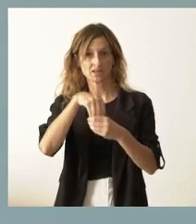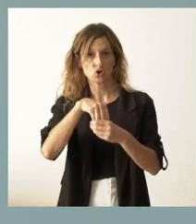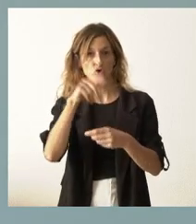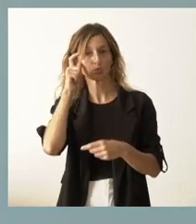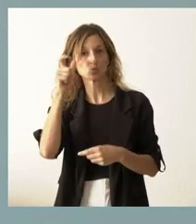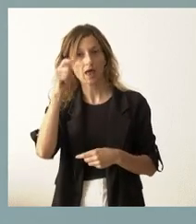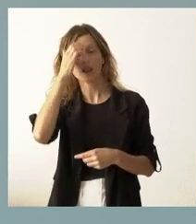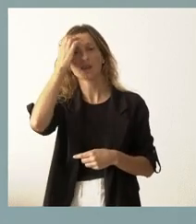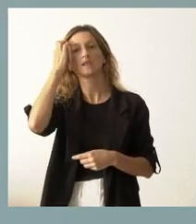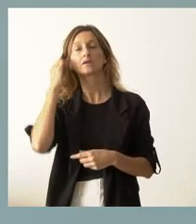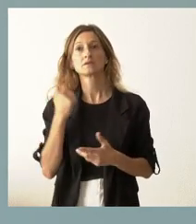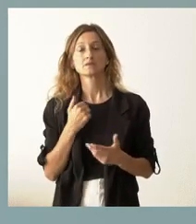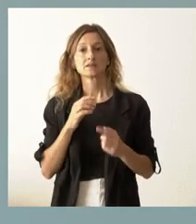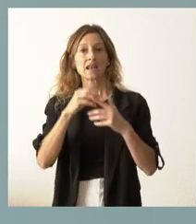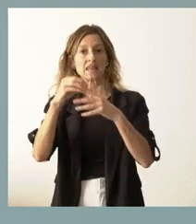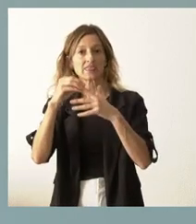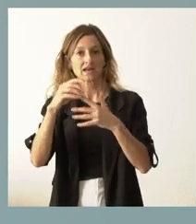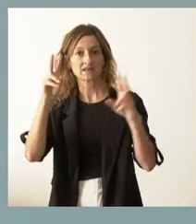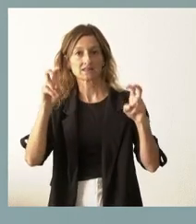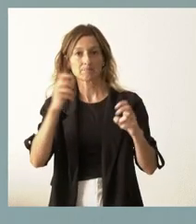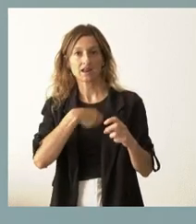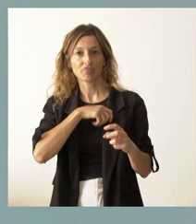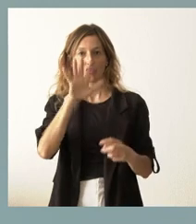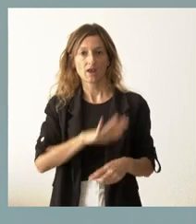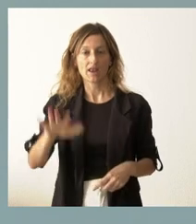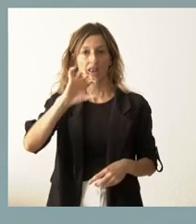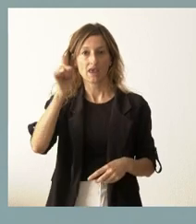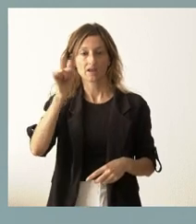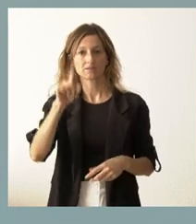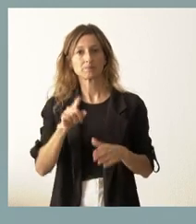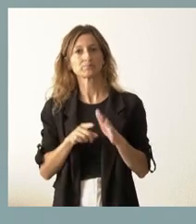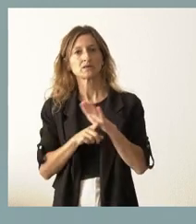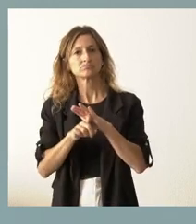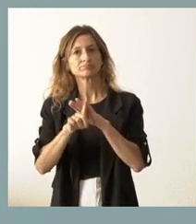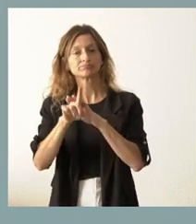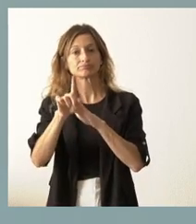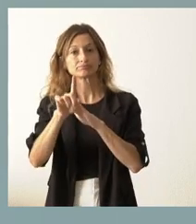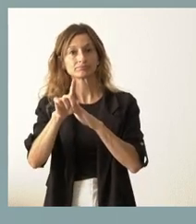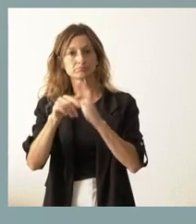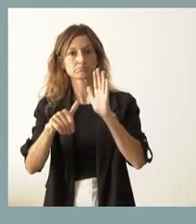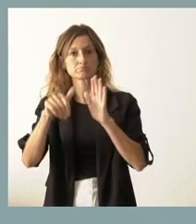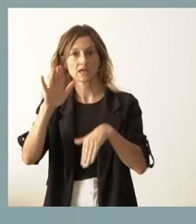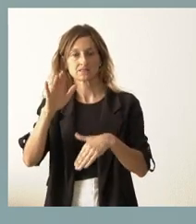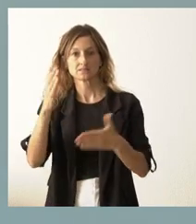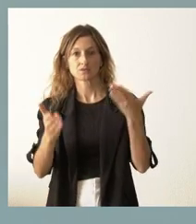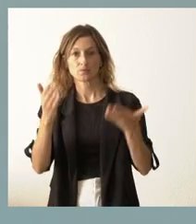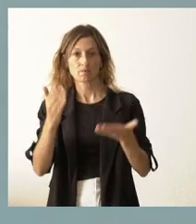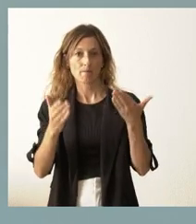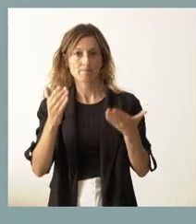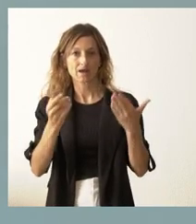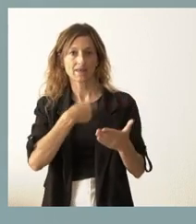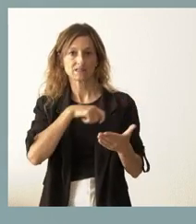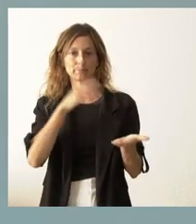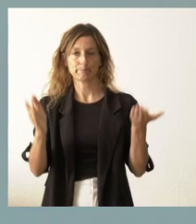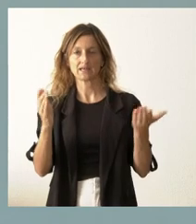manteniendo esa posición de liderazgo dentro del contexto nacional, pero también con un crecimiento que es mayor al registrado en el contexto de toda